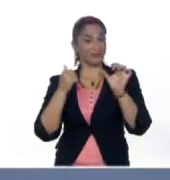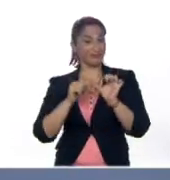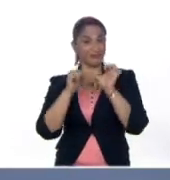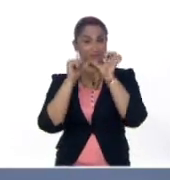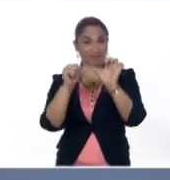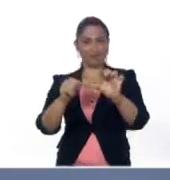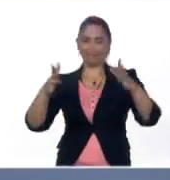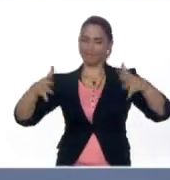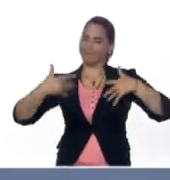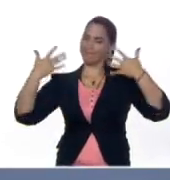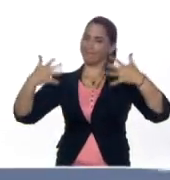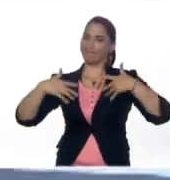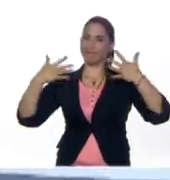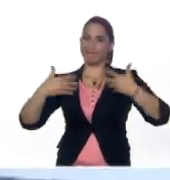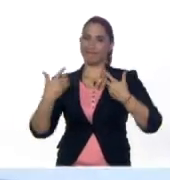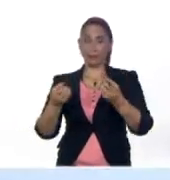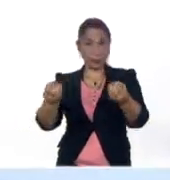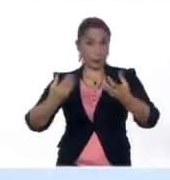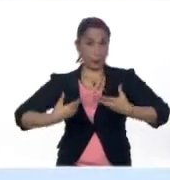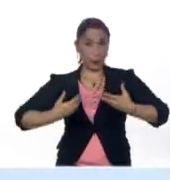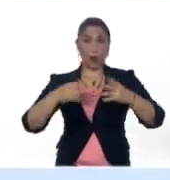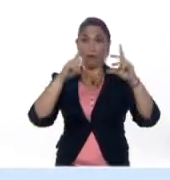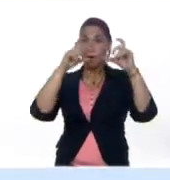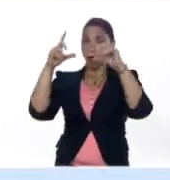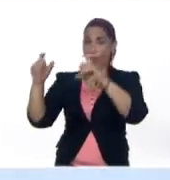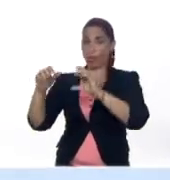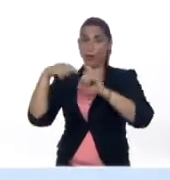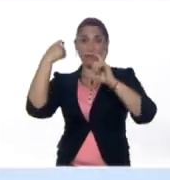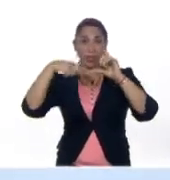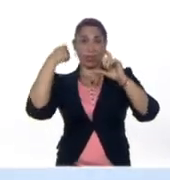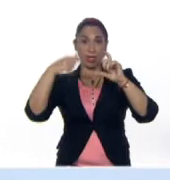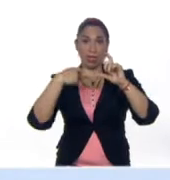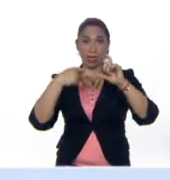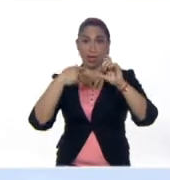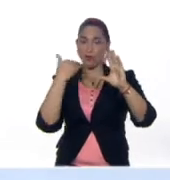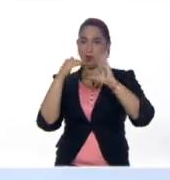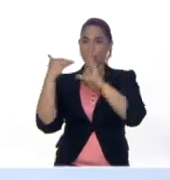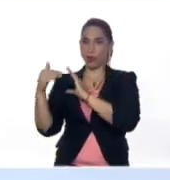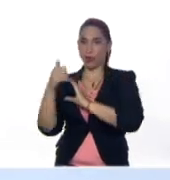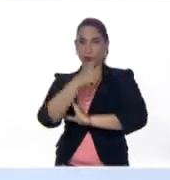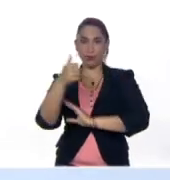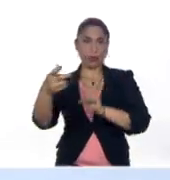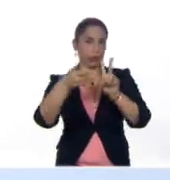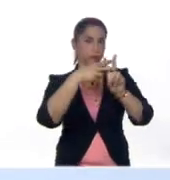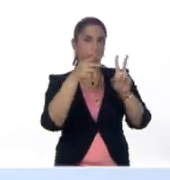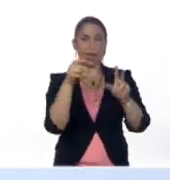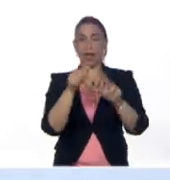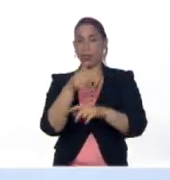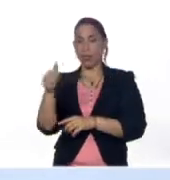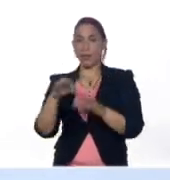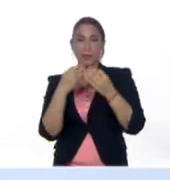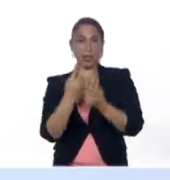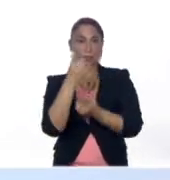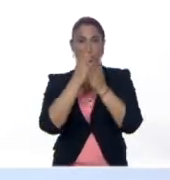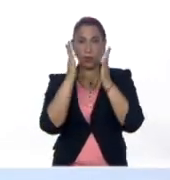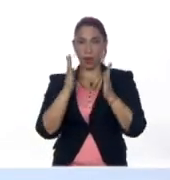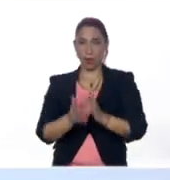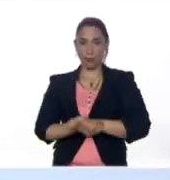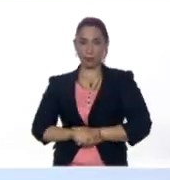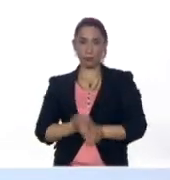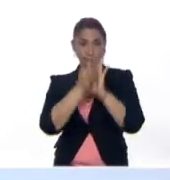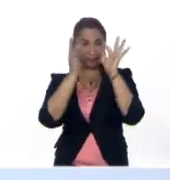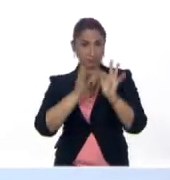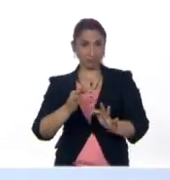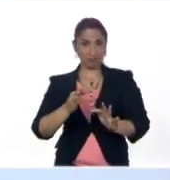contentísimos de recibir fotografías, videos y comentarios con la etiqueta Cada Familia, Una Escuela. De esa